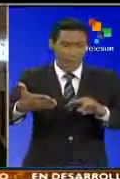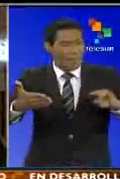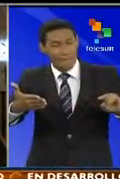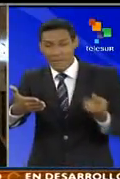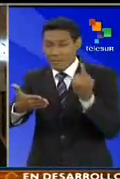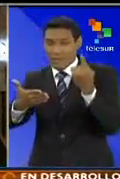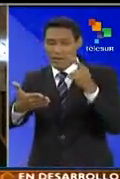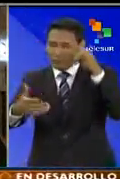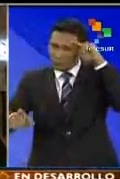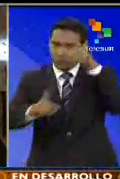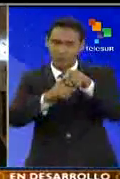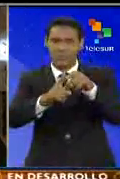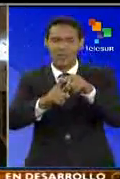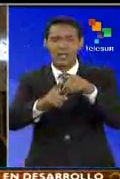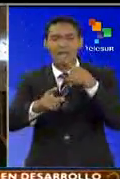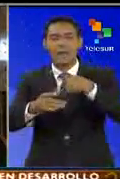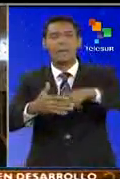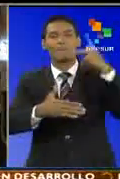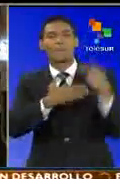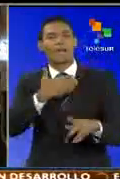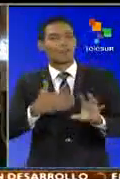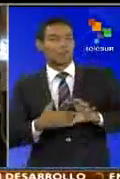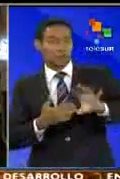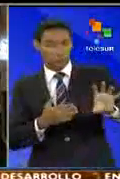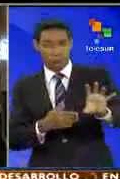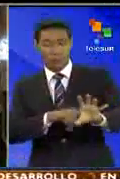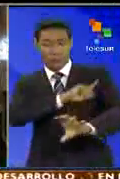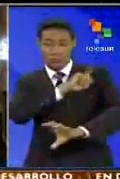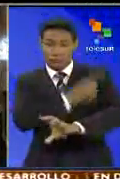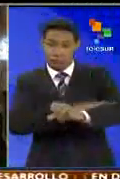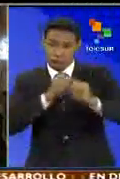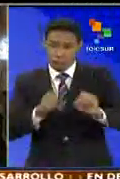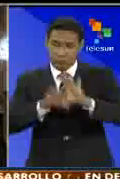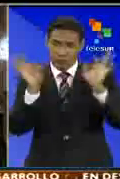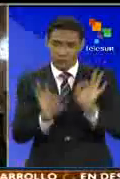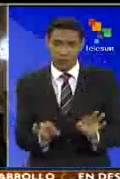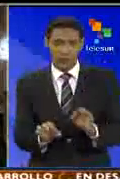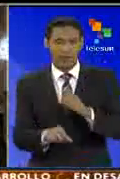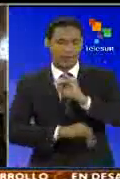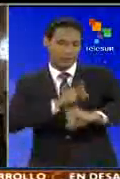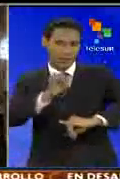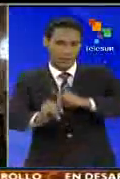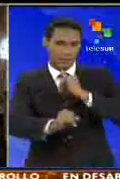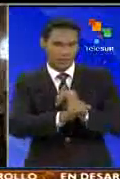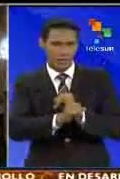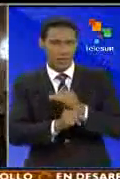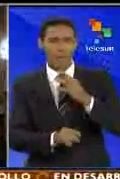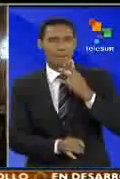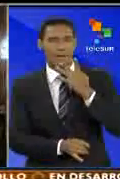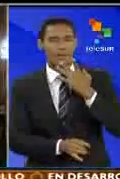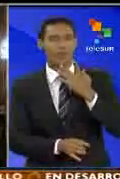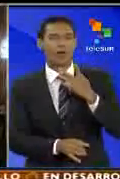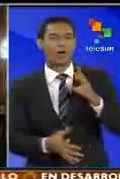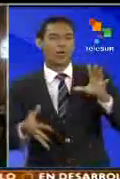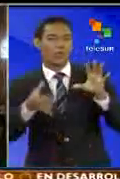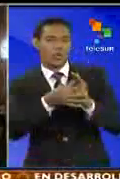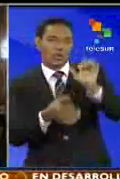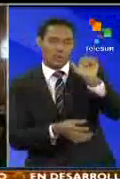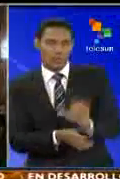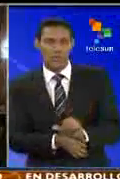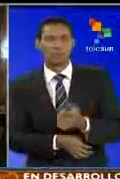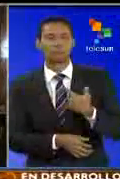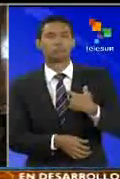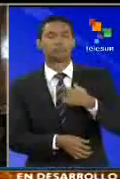retos, que es el Plan de la Patria y que a través del fortalecimiento de mecanismos internacionales como la UNASUR, como la CELAC